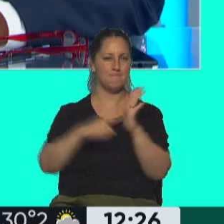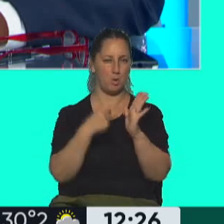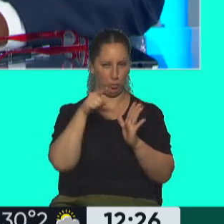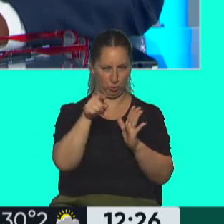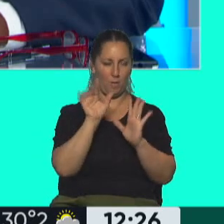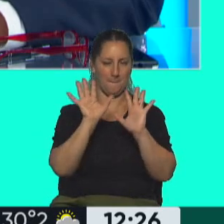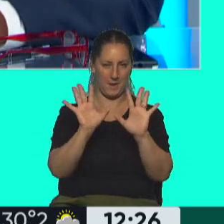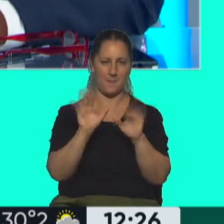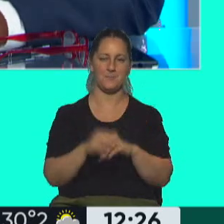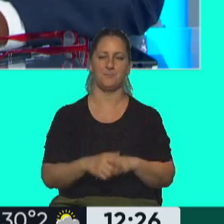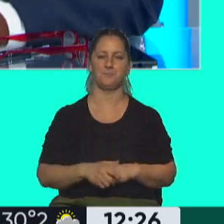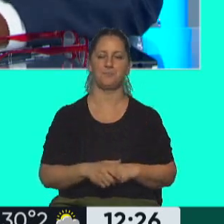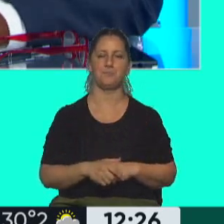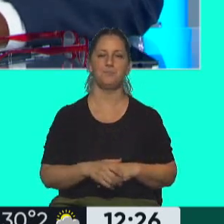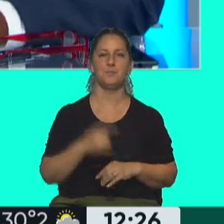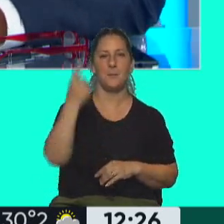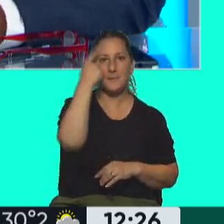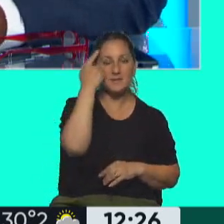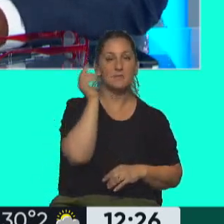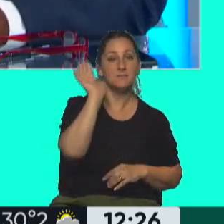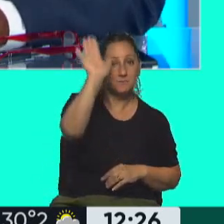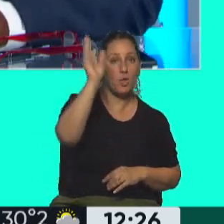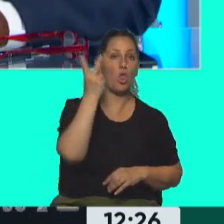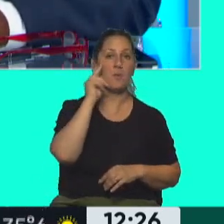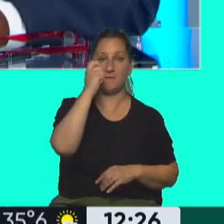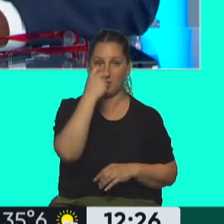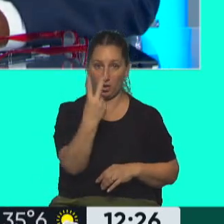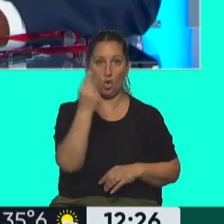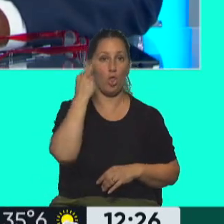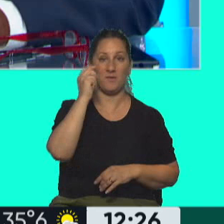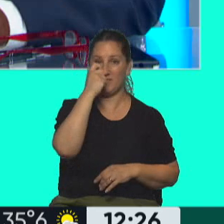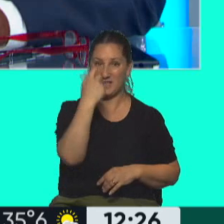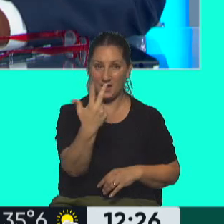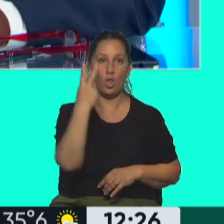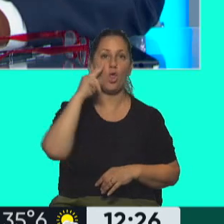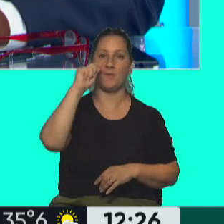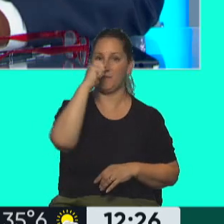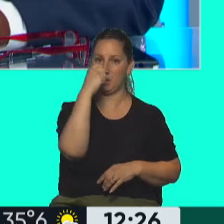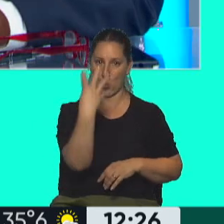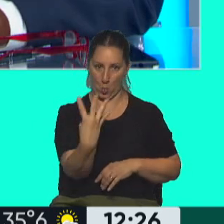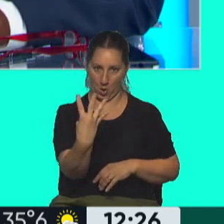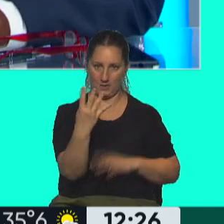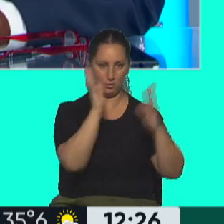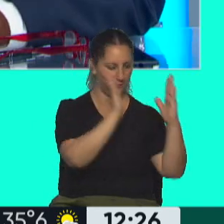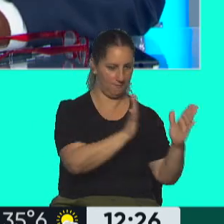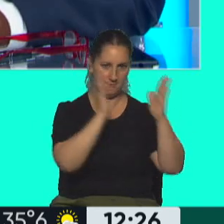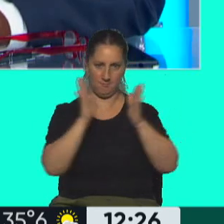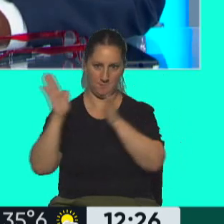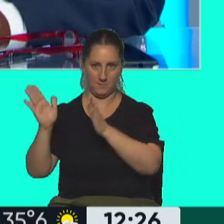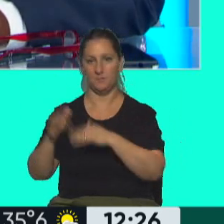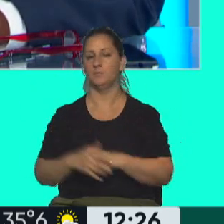es donde está el tema, porque hay una proyección para 2022, 2023 y 2024. Vamos por parte, vamos al 2023. Vamos por año.